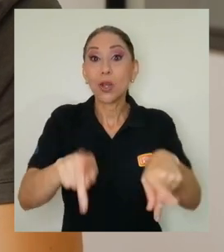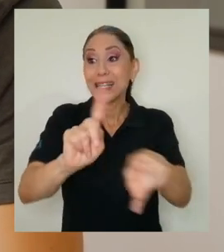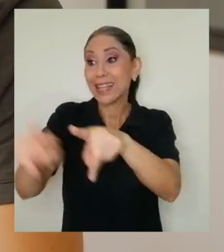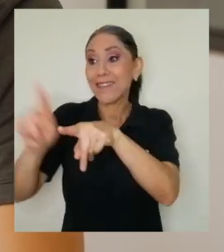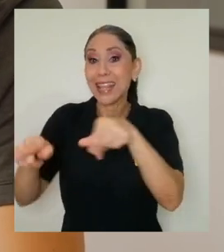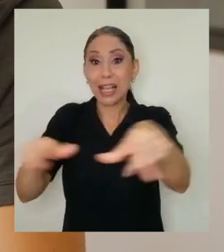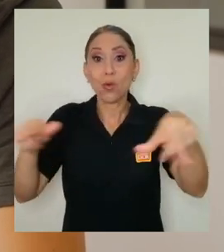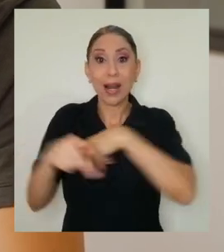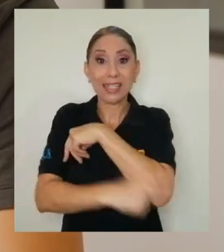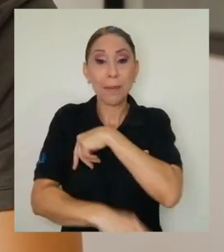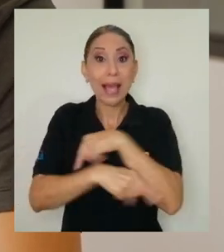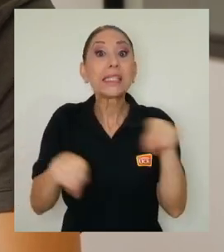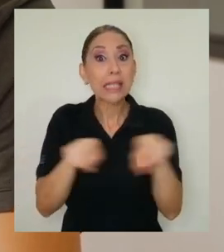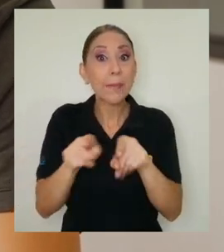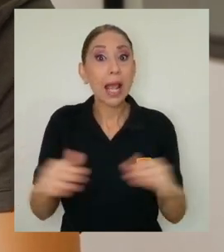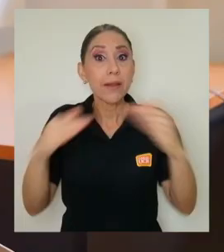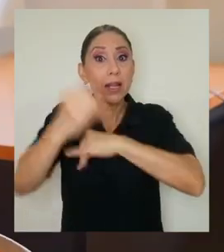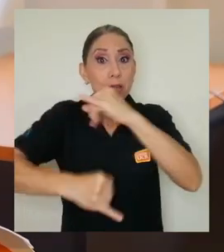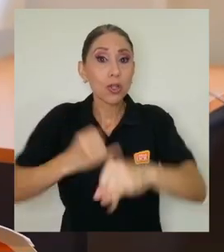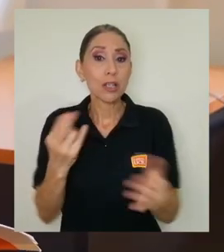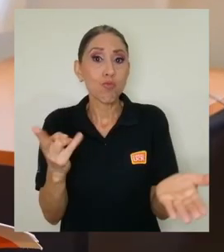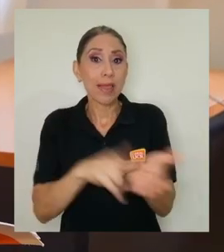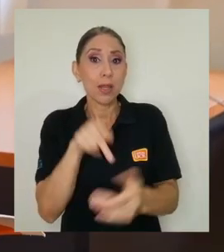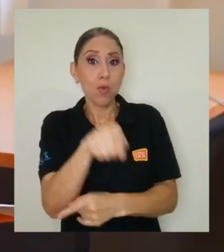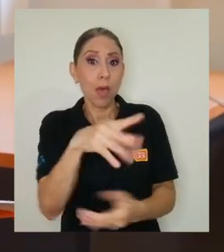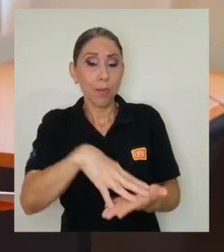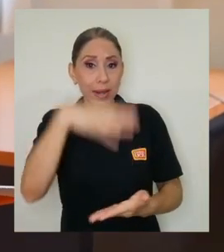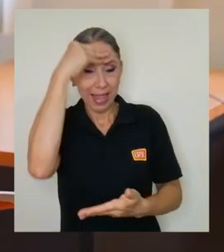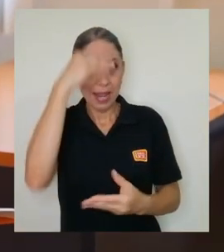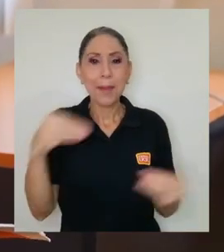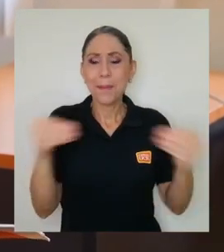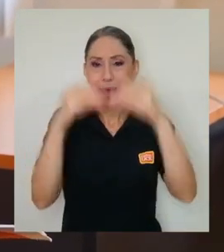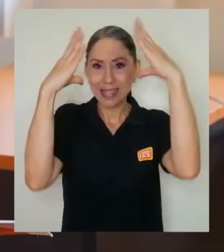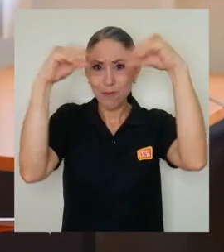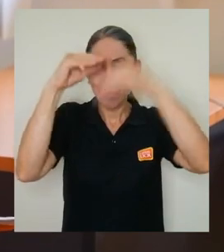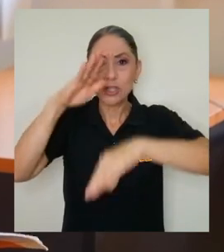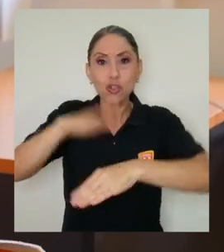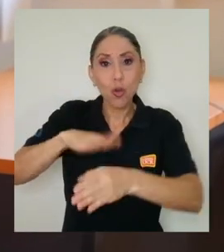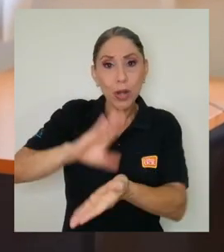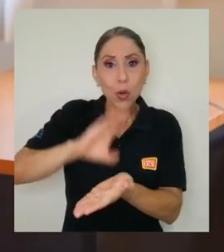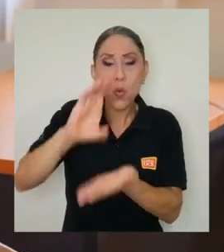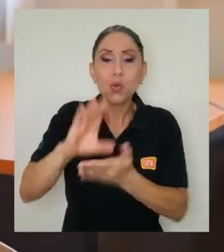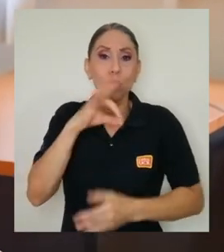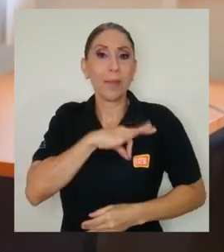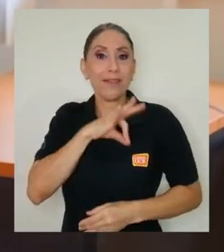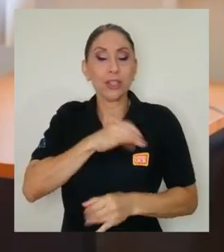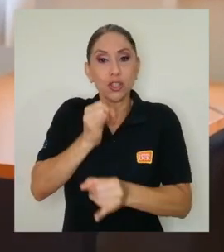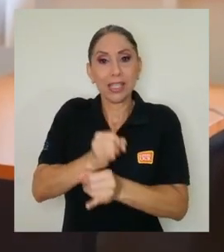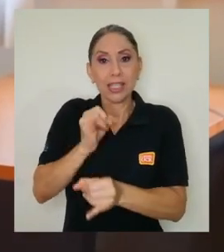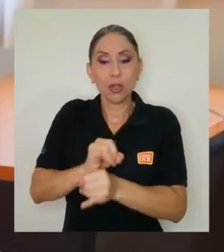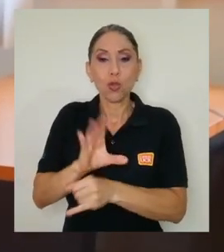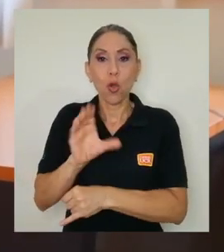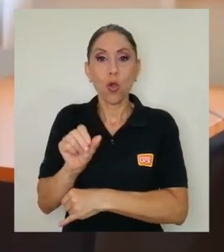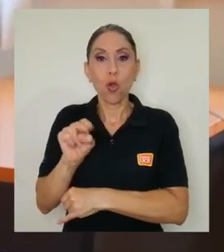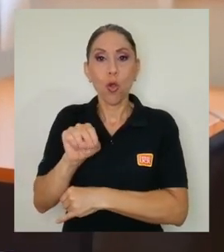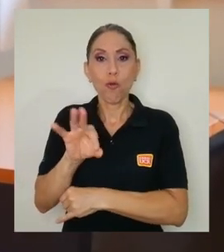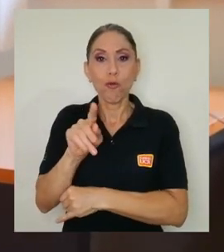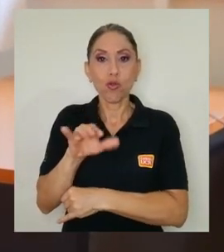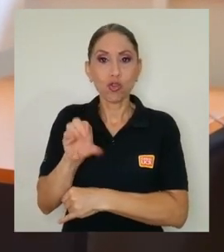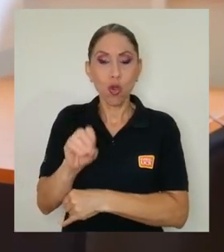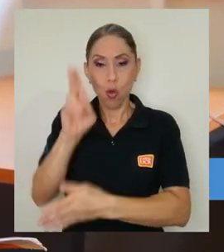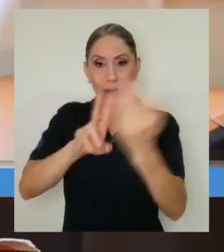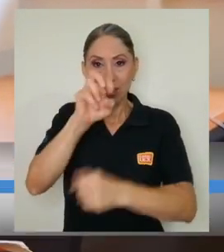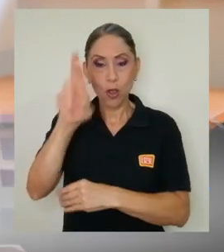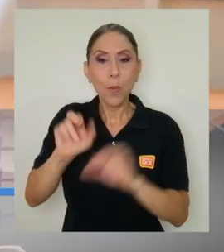puntos del país y fuera de este. Para obtener más información sobre la oferta académica y beneficios que brinda el Instituto Confucio de la UCR,